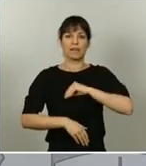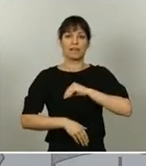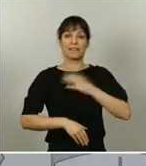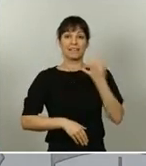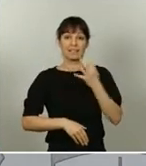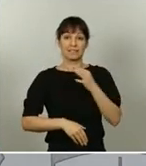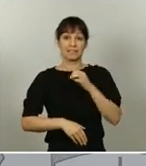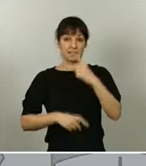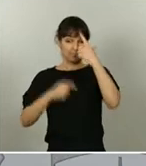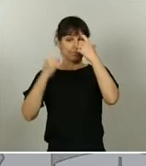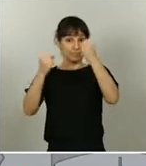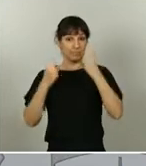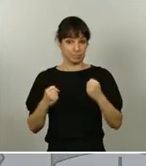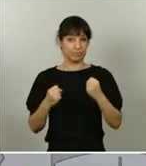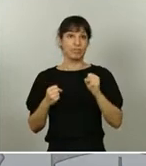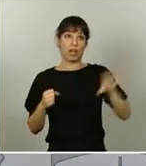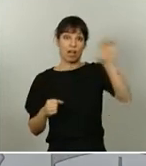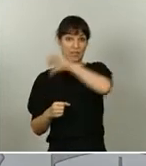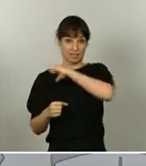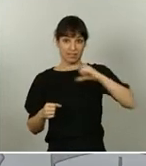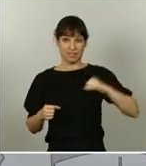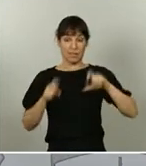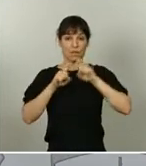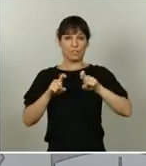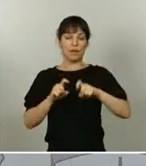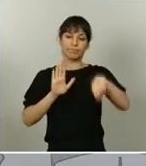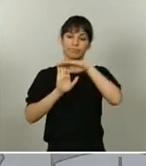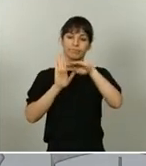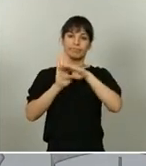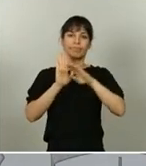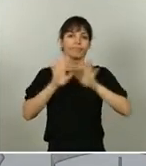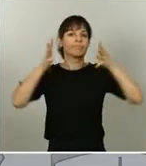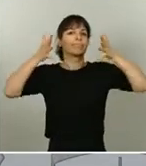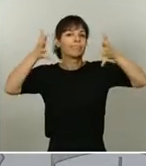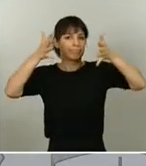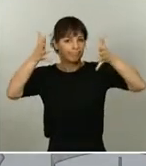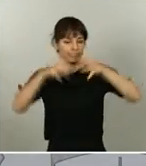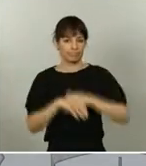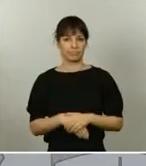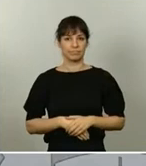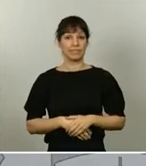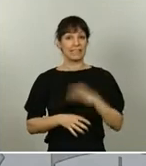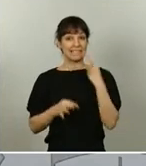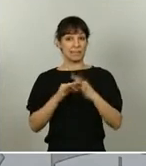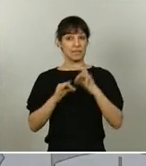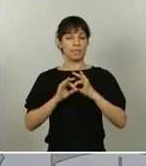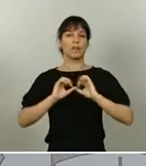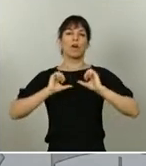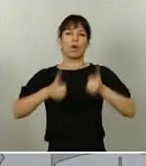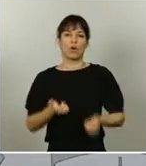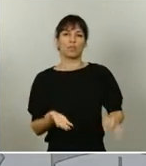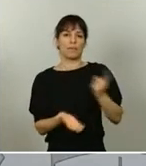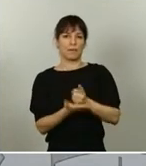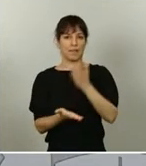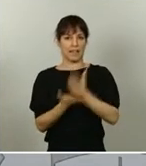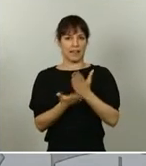en materia educativa, que son las comunidades autónomas. Las clases se reanudarán en septiembre y, gracias a estas recomendaciones